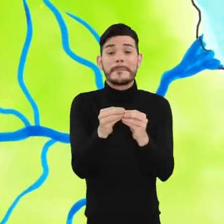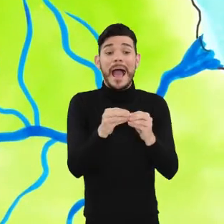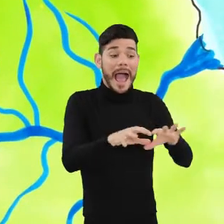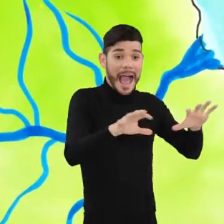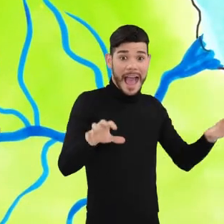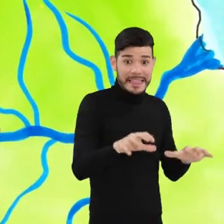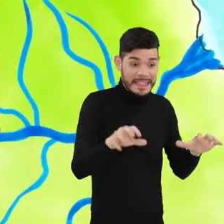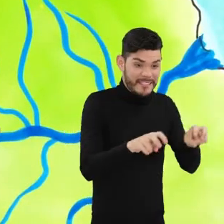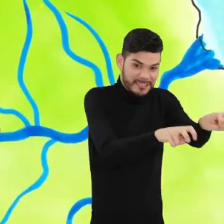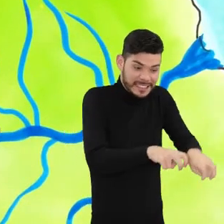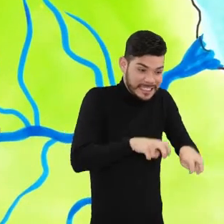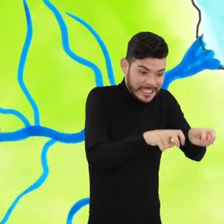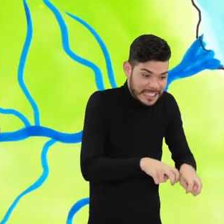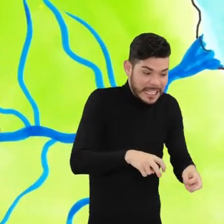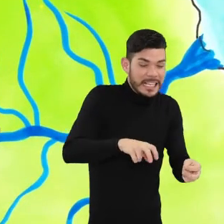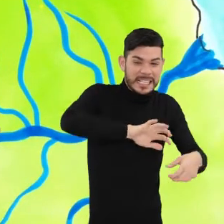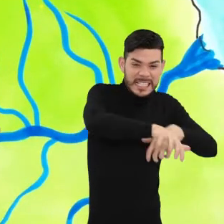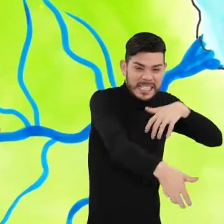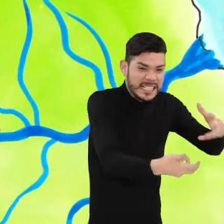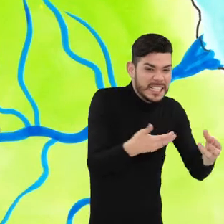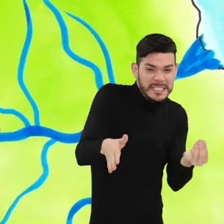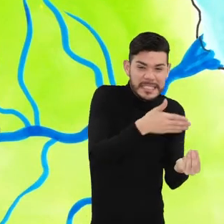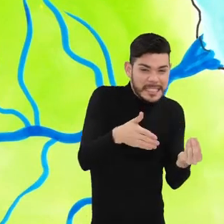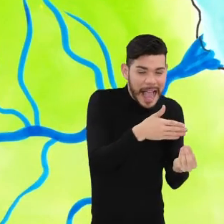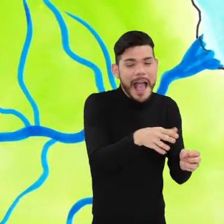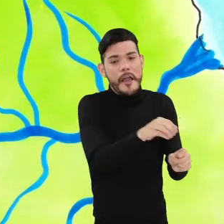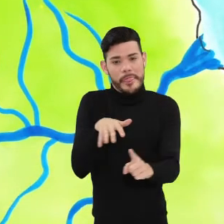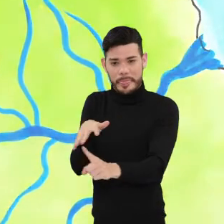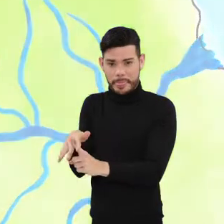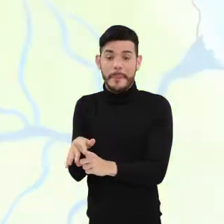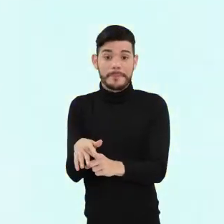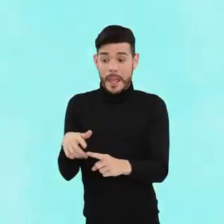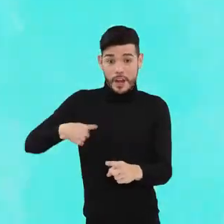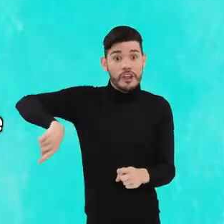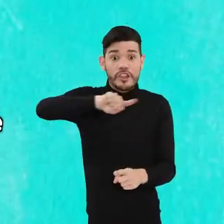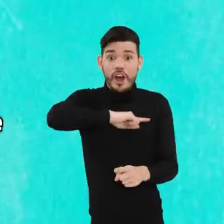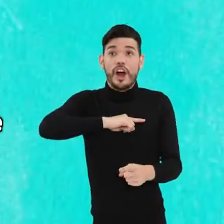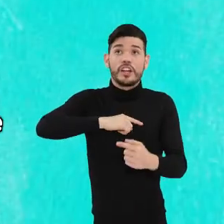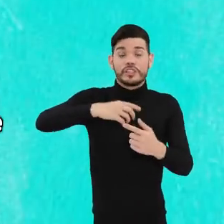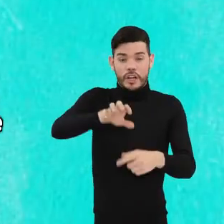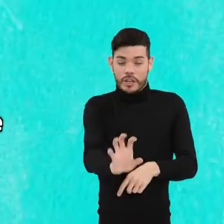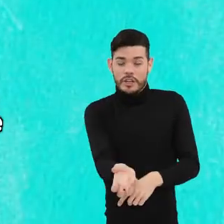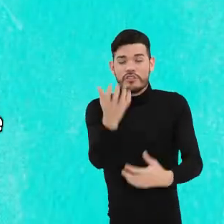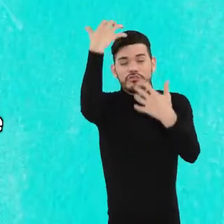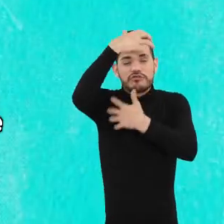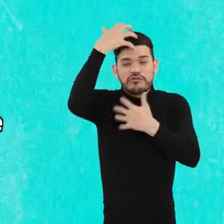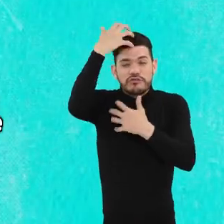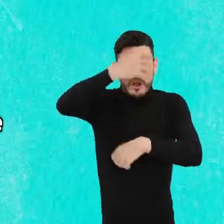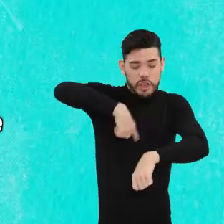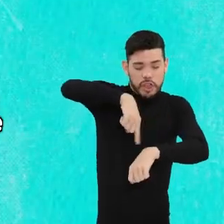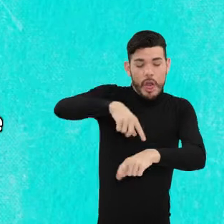mineras. Si nos dembramos mucho en la ducha, esto deja una huella hídrica que se refleja en la cuenca. Al punto que, estudiando